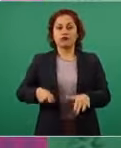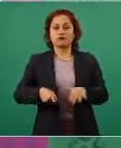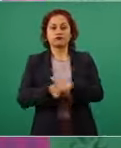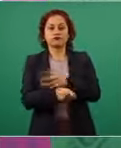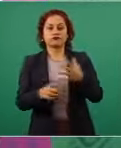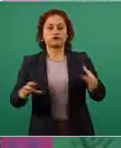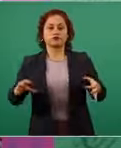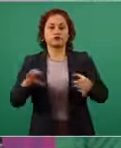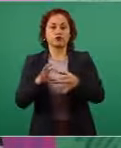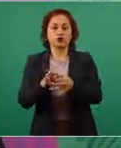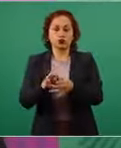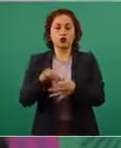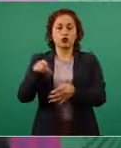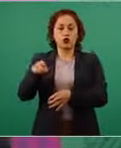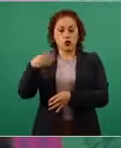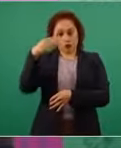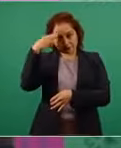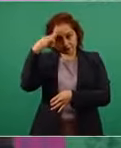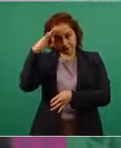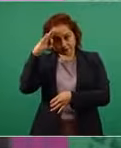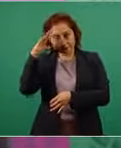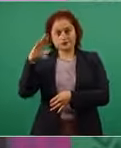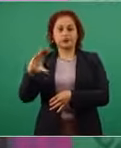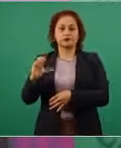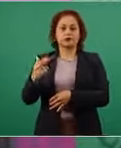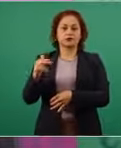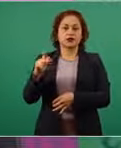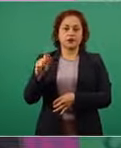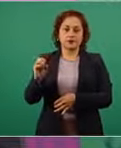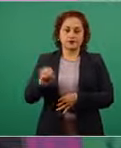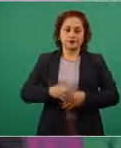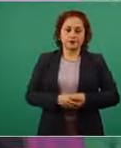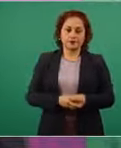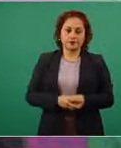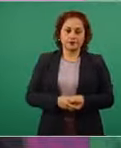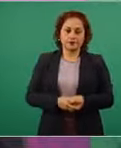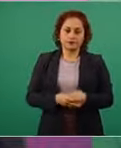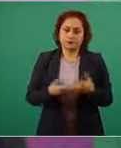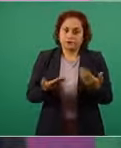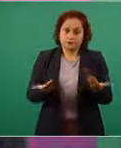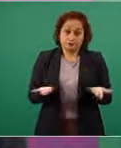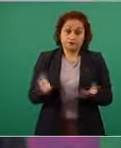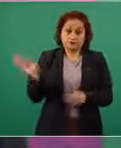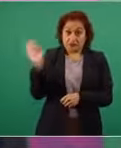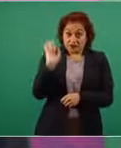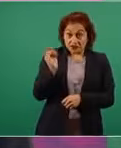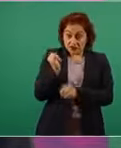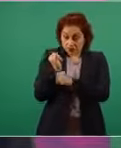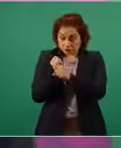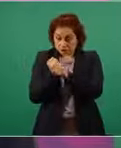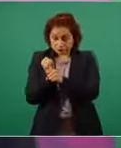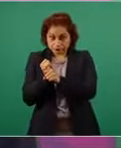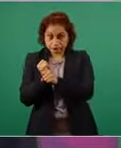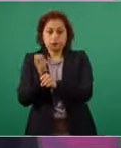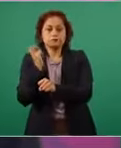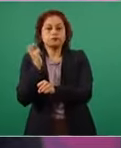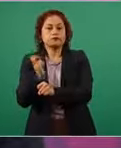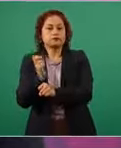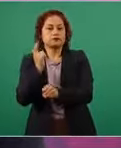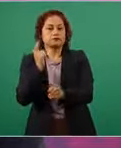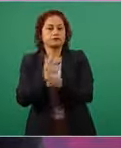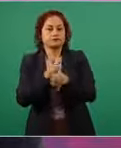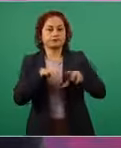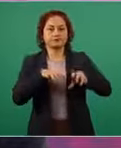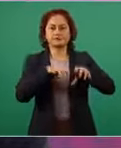a lo mejor por eso es también la detención que